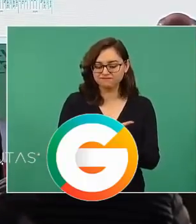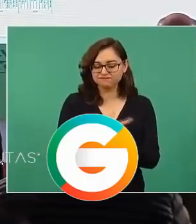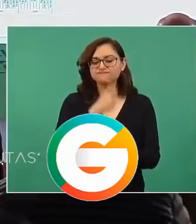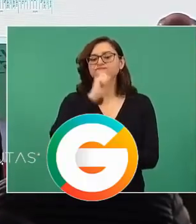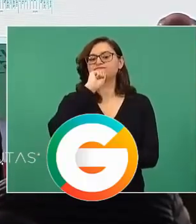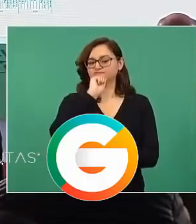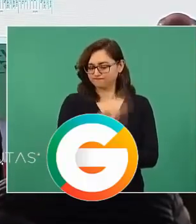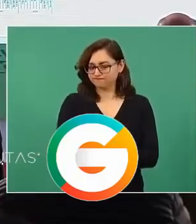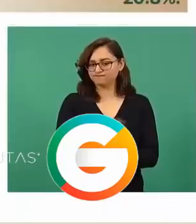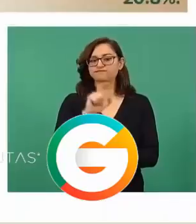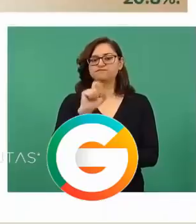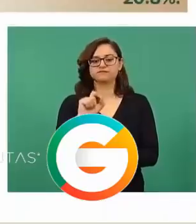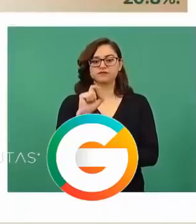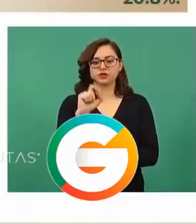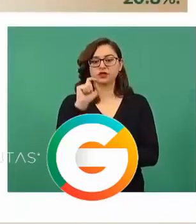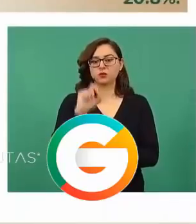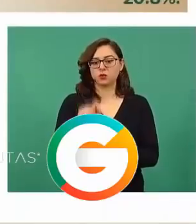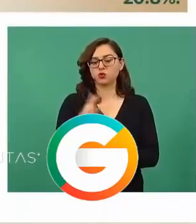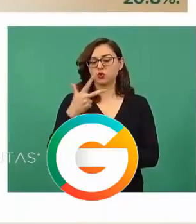.8 por ciento.